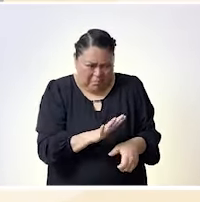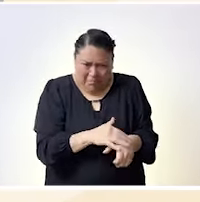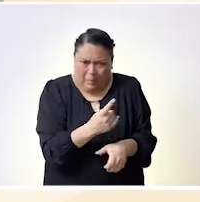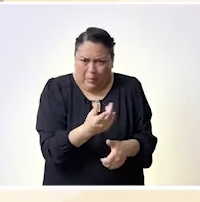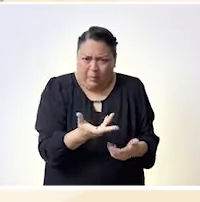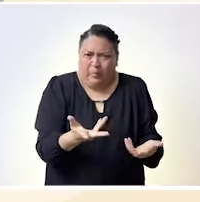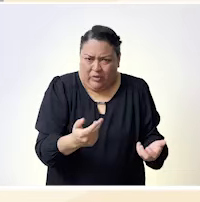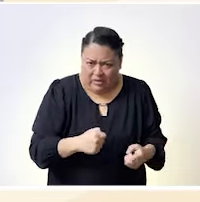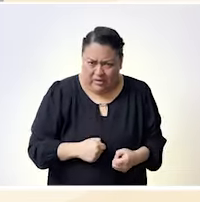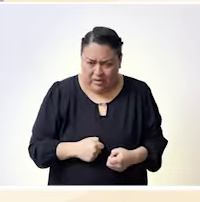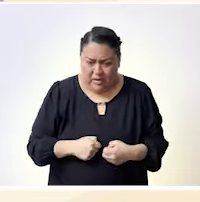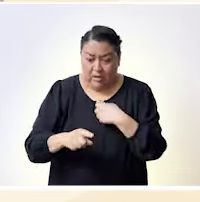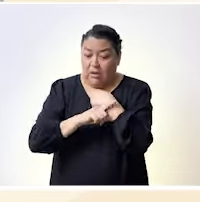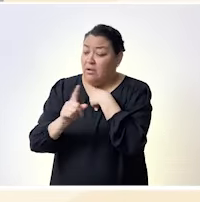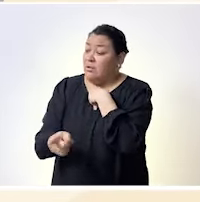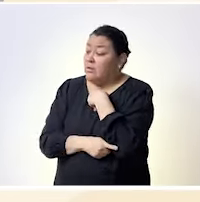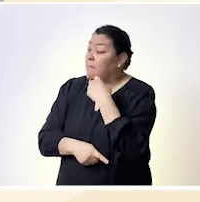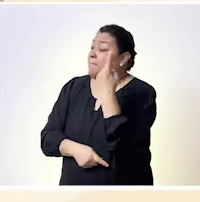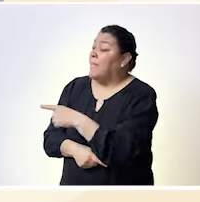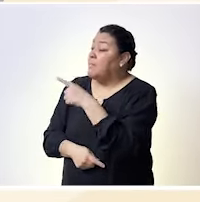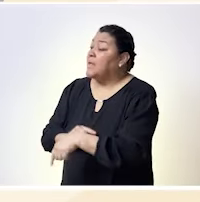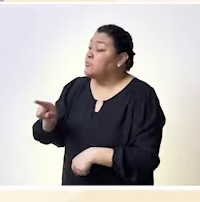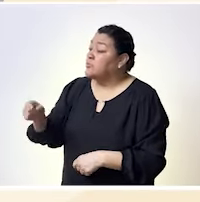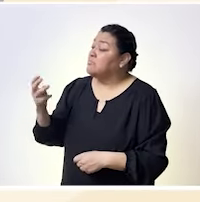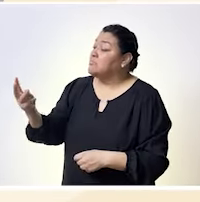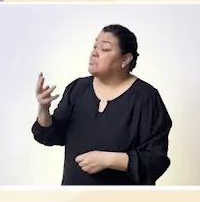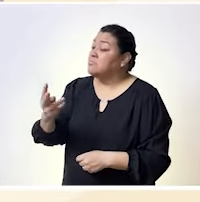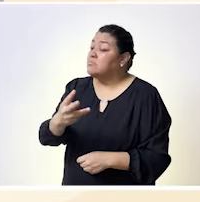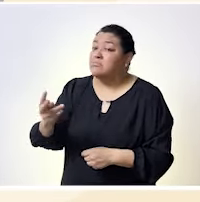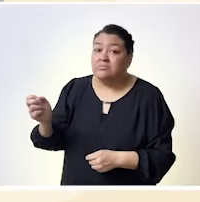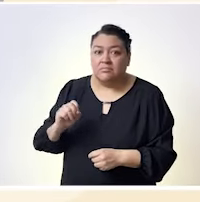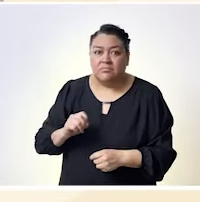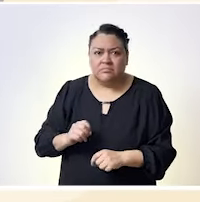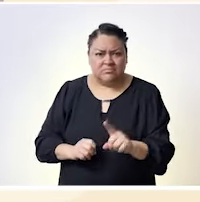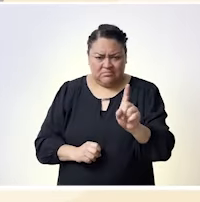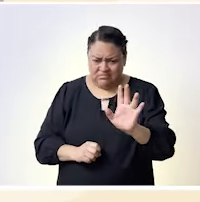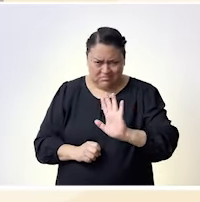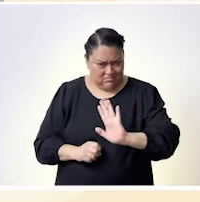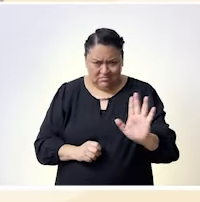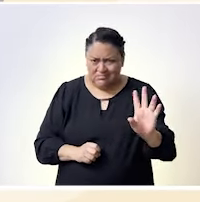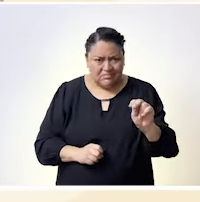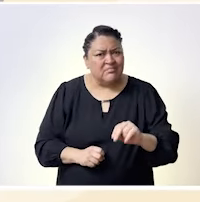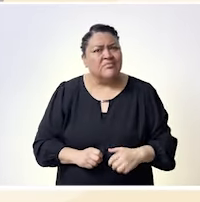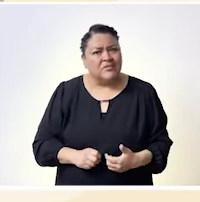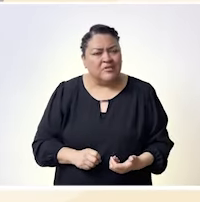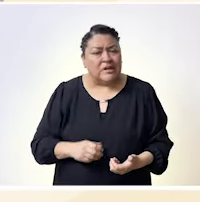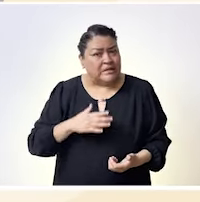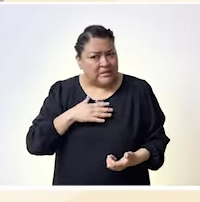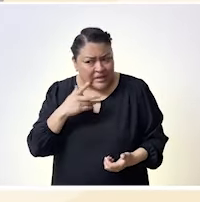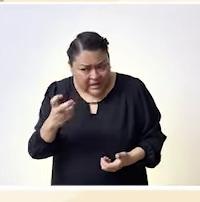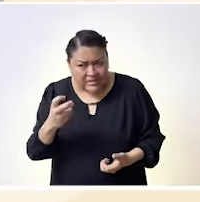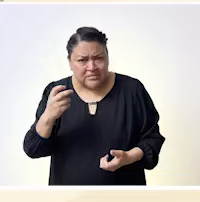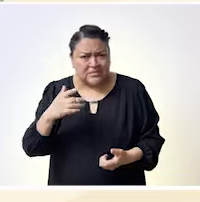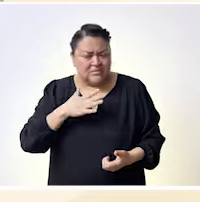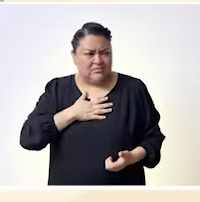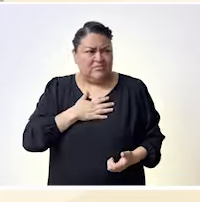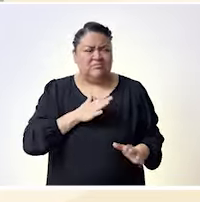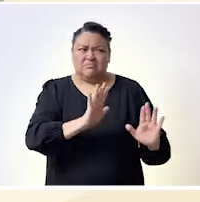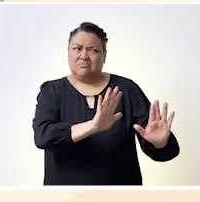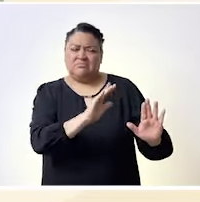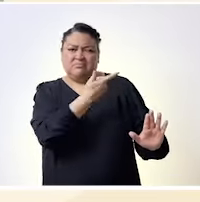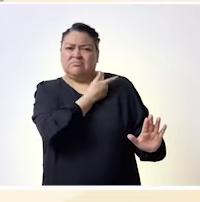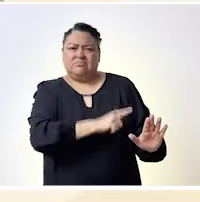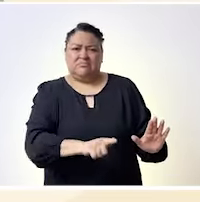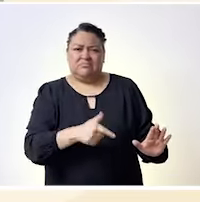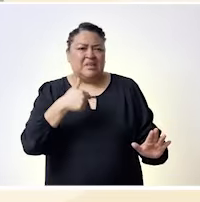plasmado y hecho por alguien y en este caso es como el hacer cosas diferentes ya lo dijeron